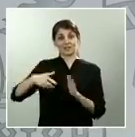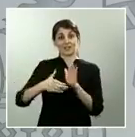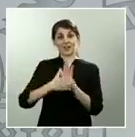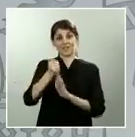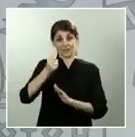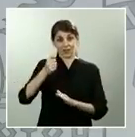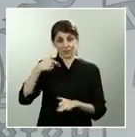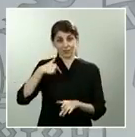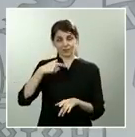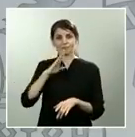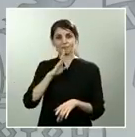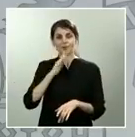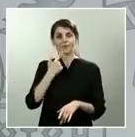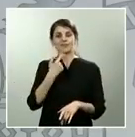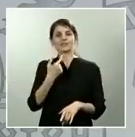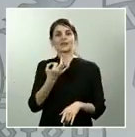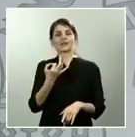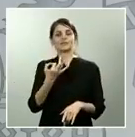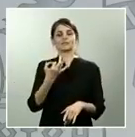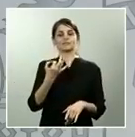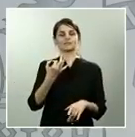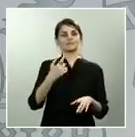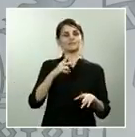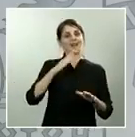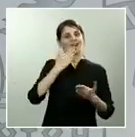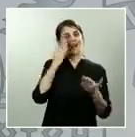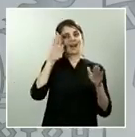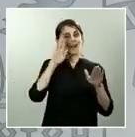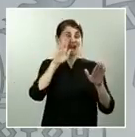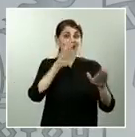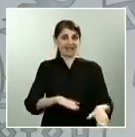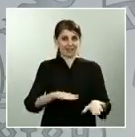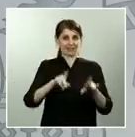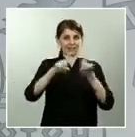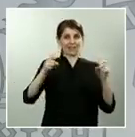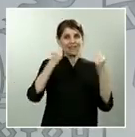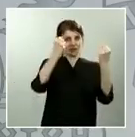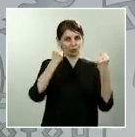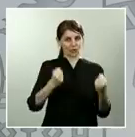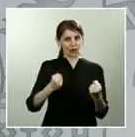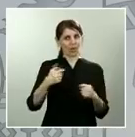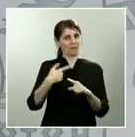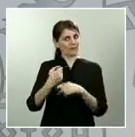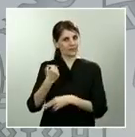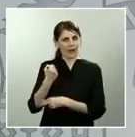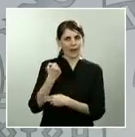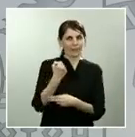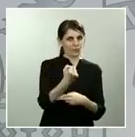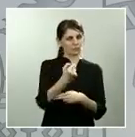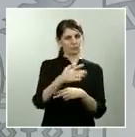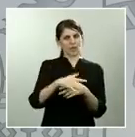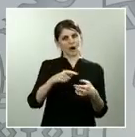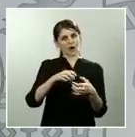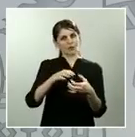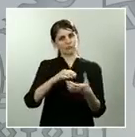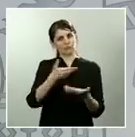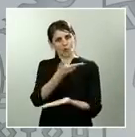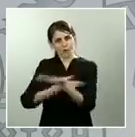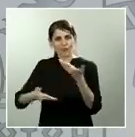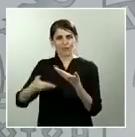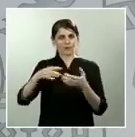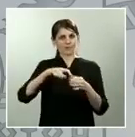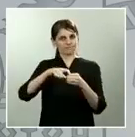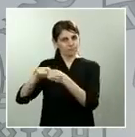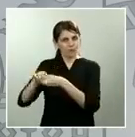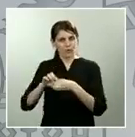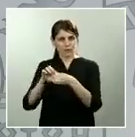institucional con la mano tendida a la cooperación y a la coordinación. Palabras que agradecemos, actitud también